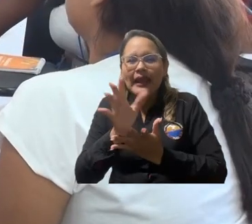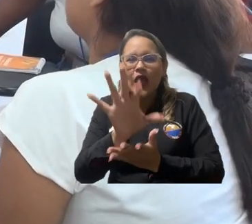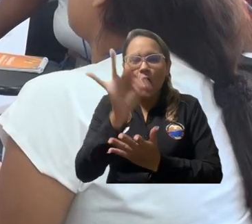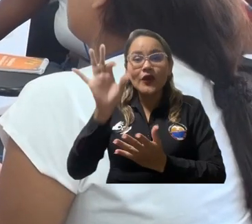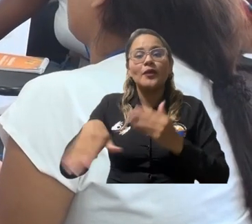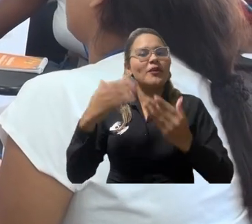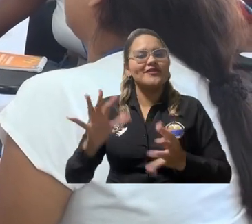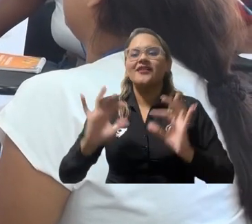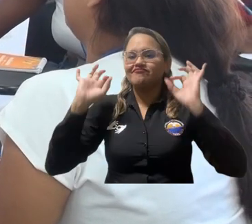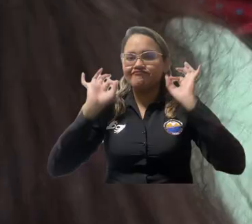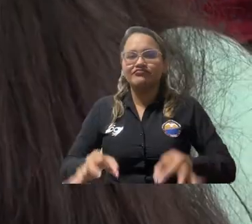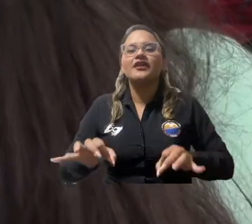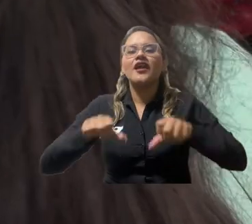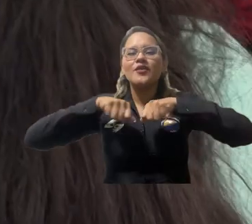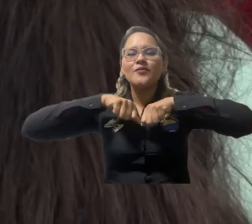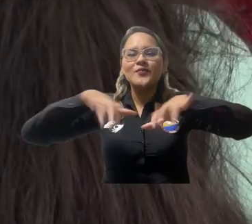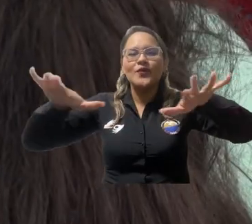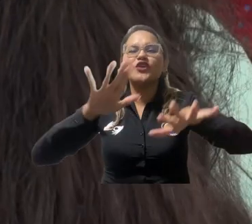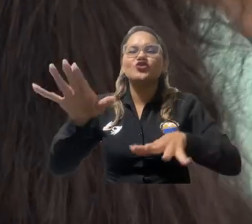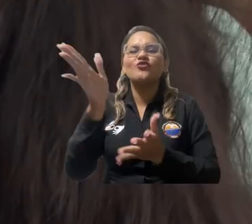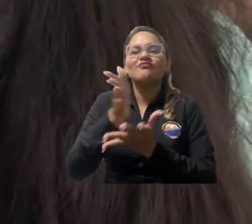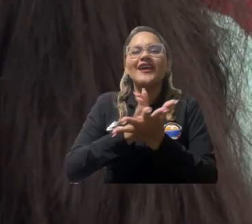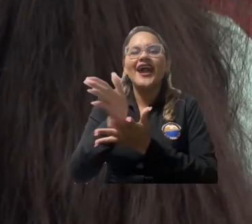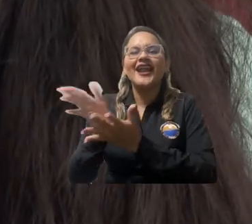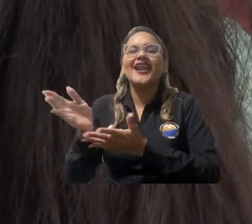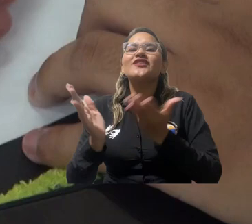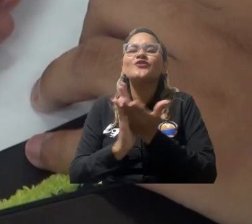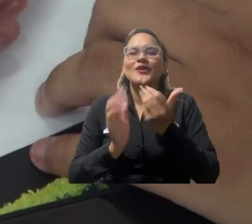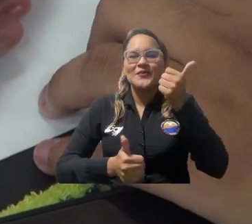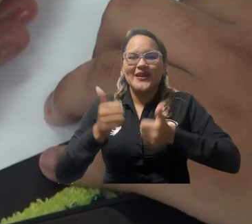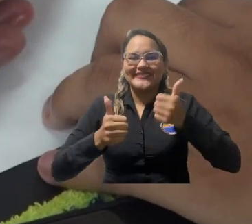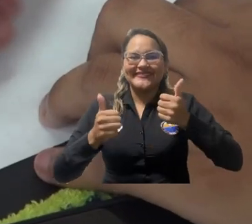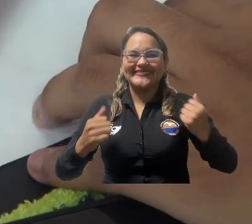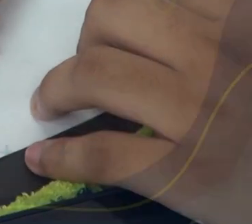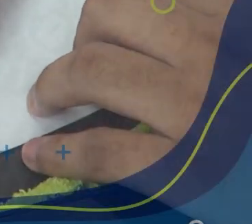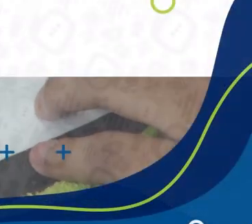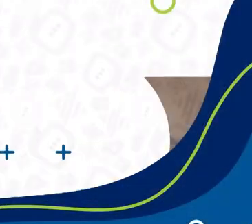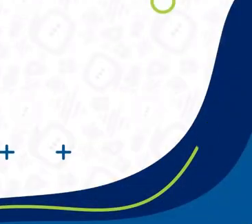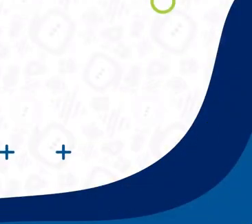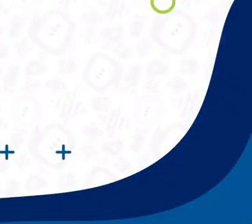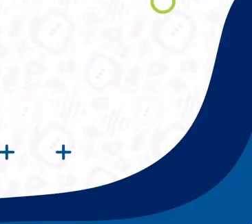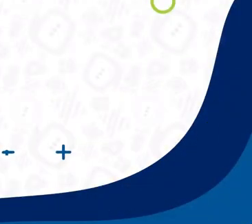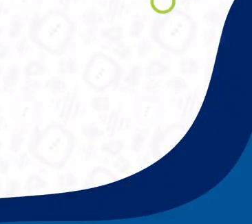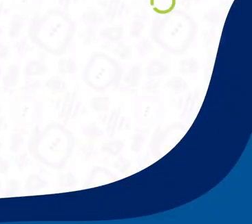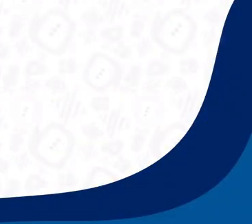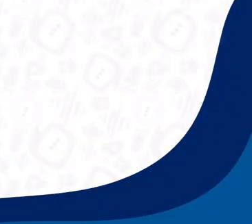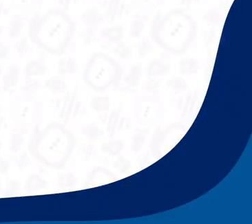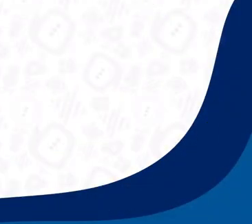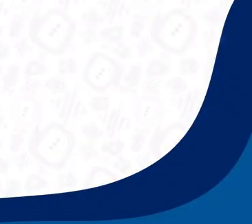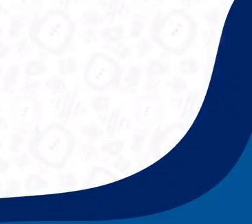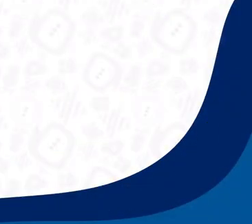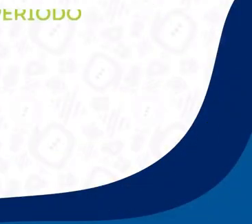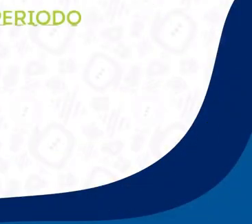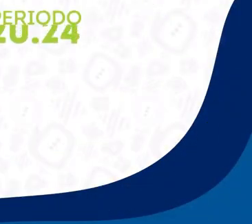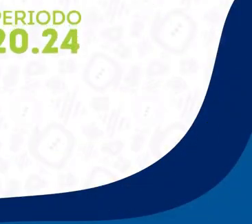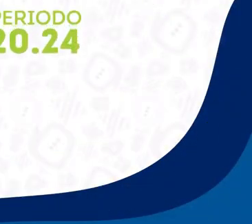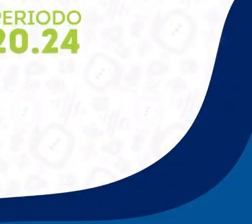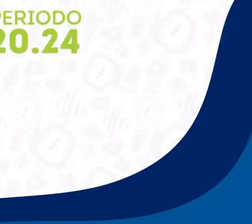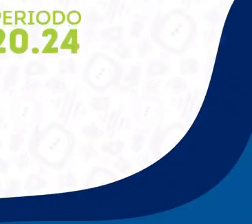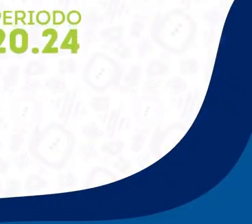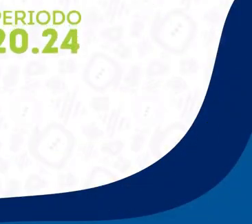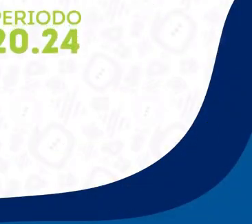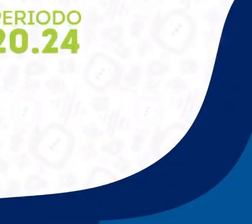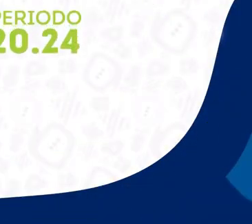preescogencia del programa y finalmente se procederá a la publicación de resultados. Aún más incluyente e